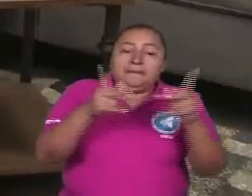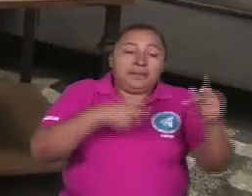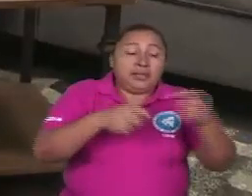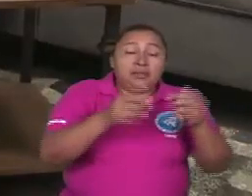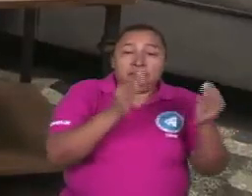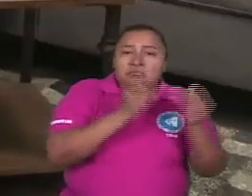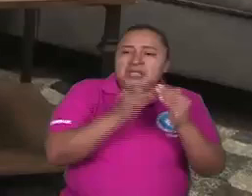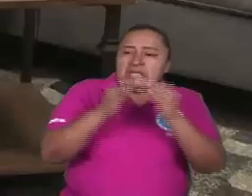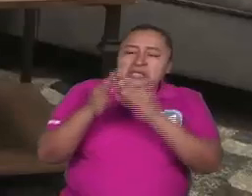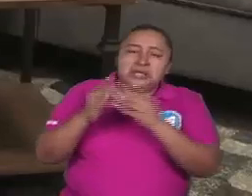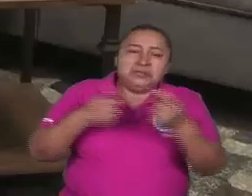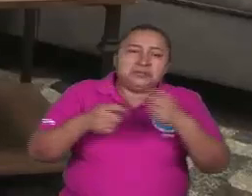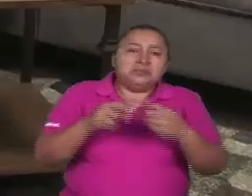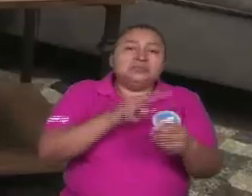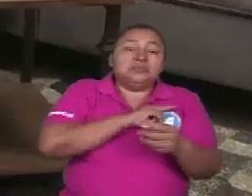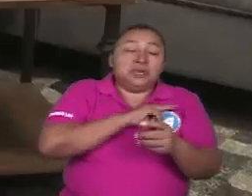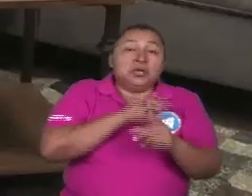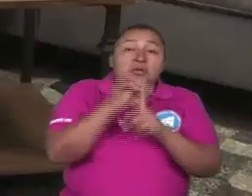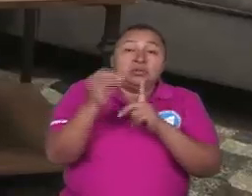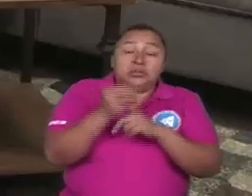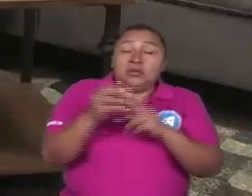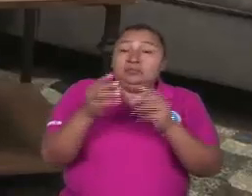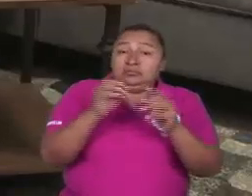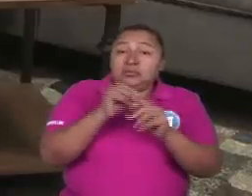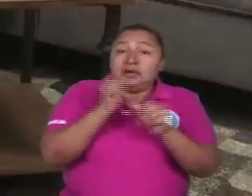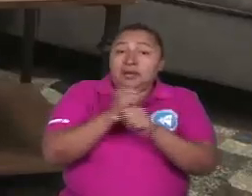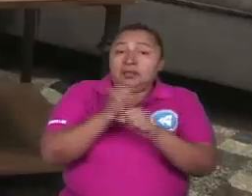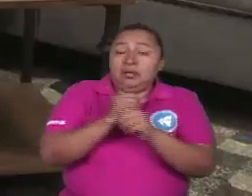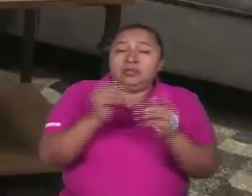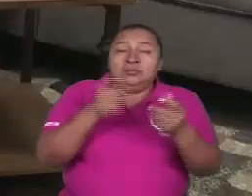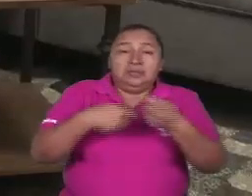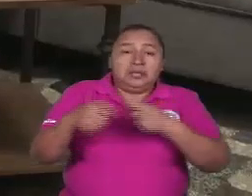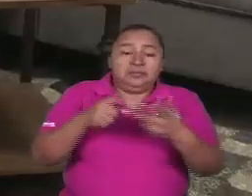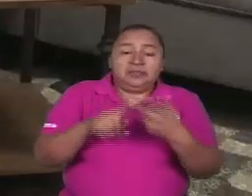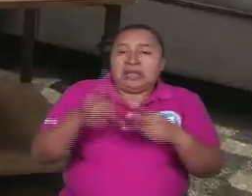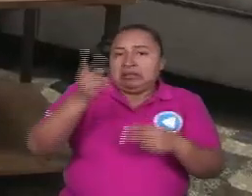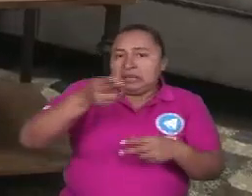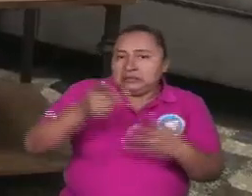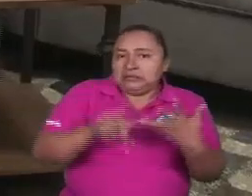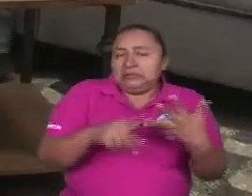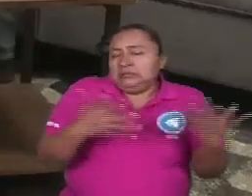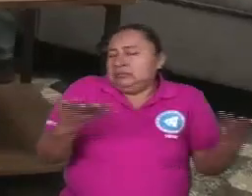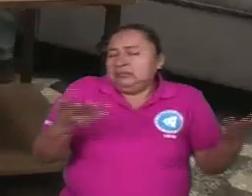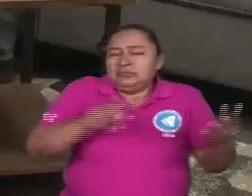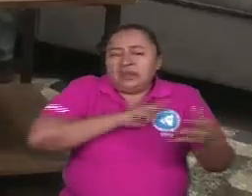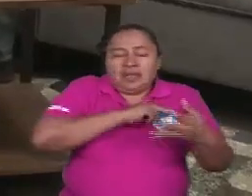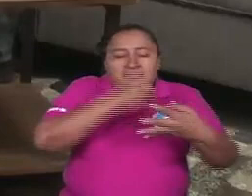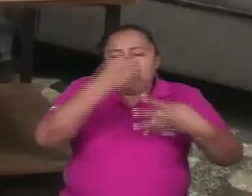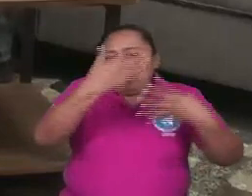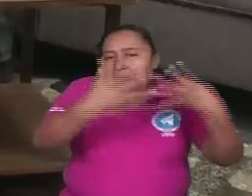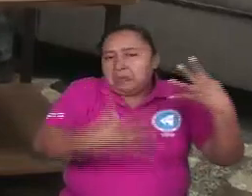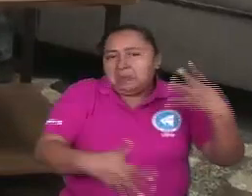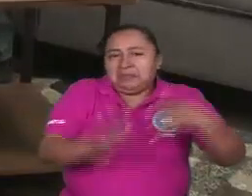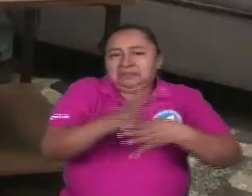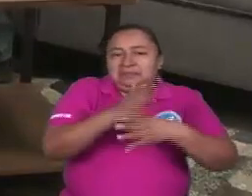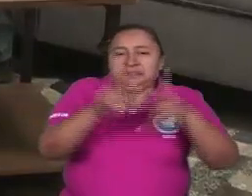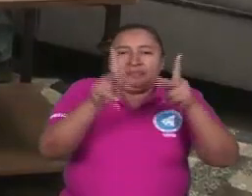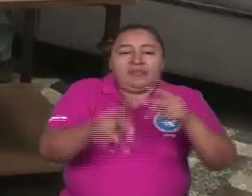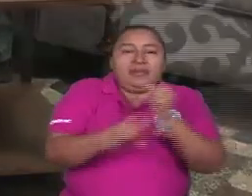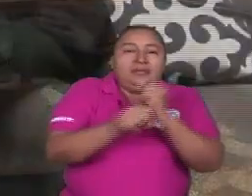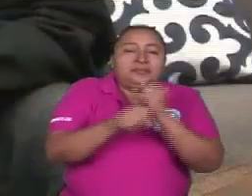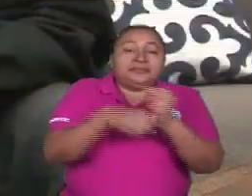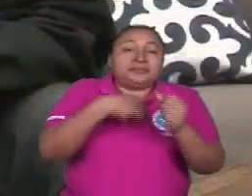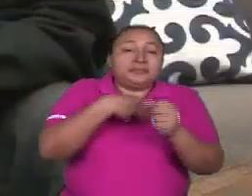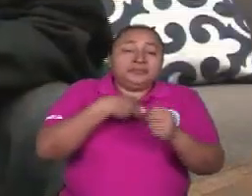también hay organización de pulperías y taxi bueno hay una serie de trabajadores por